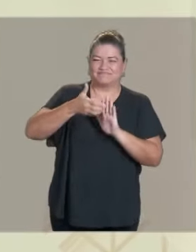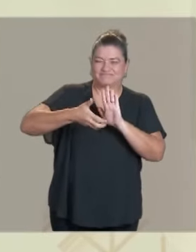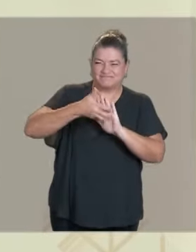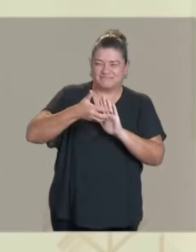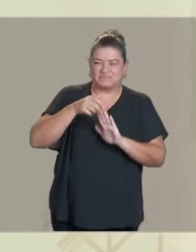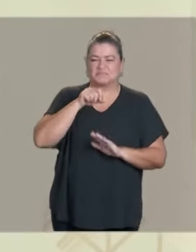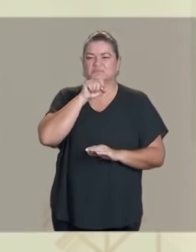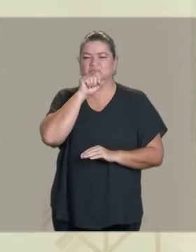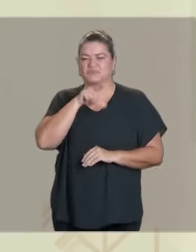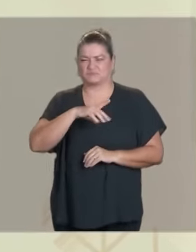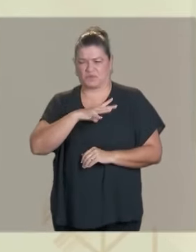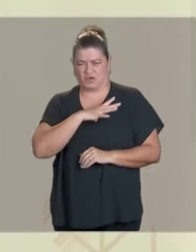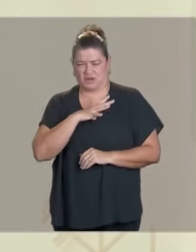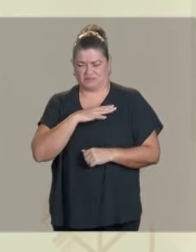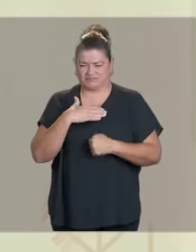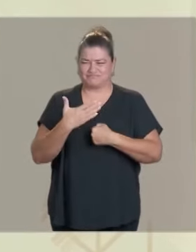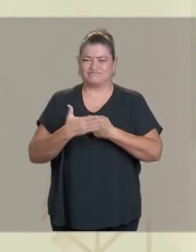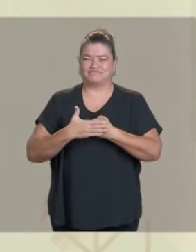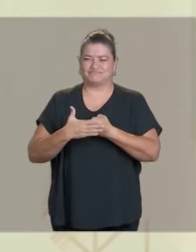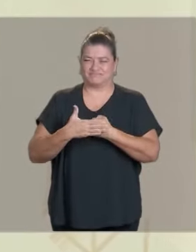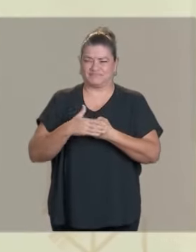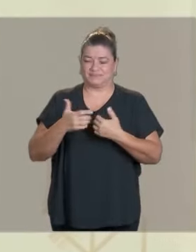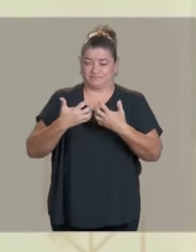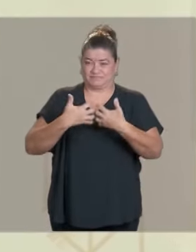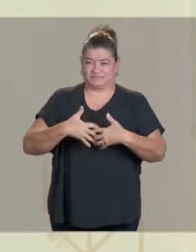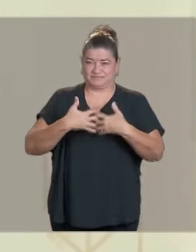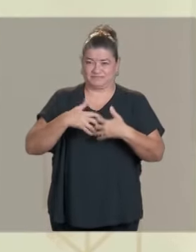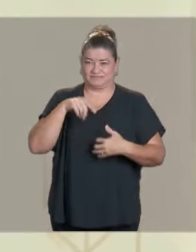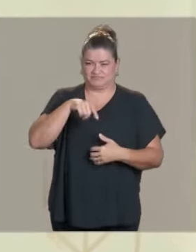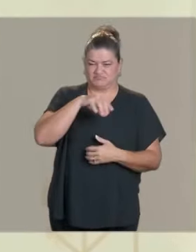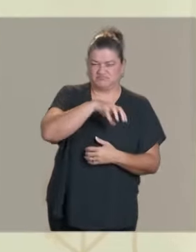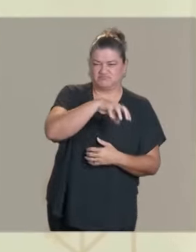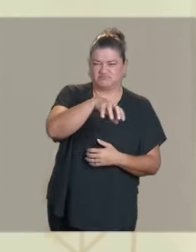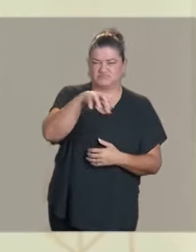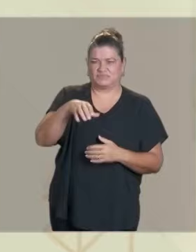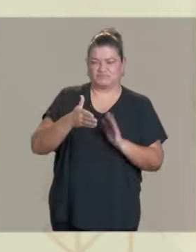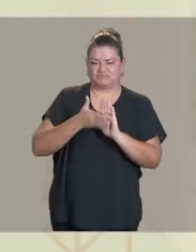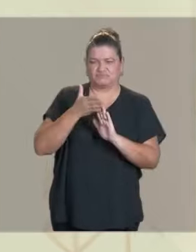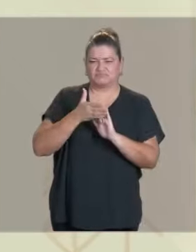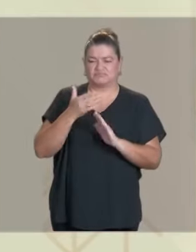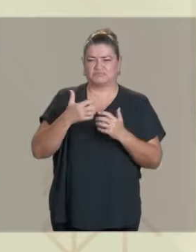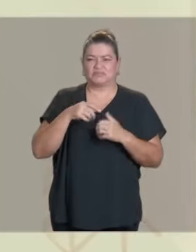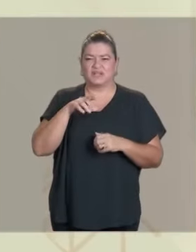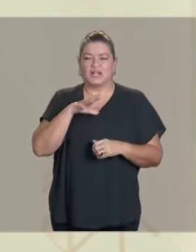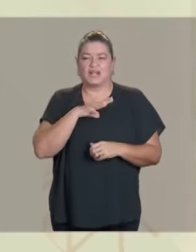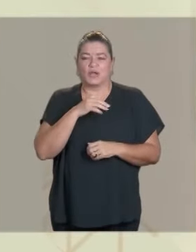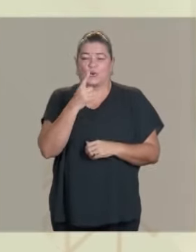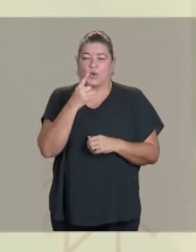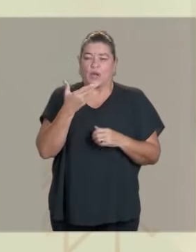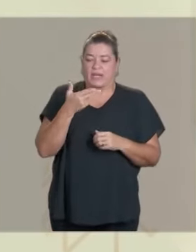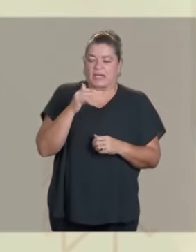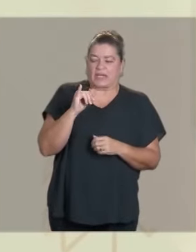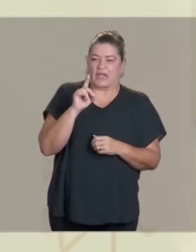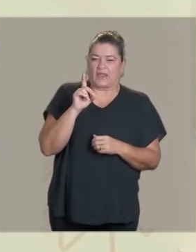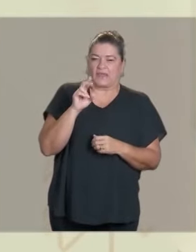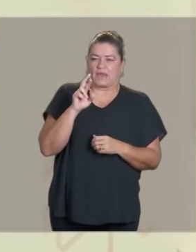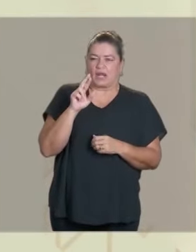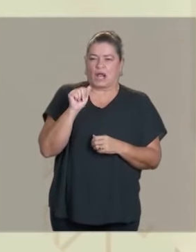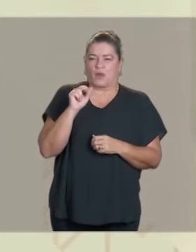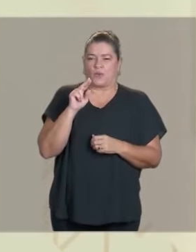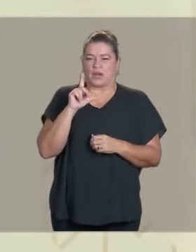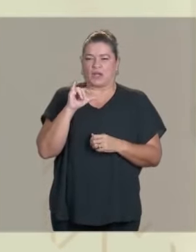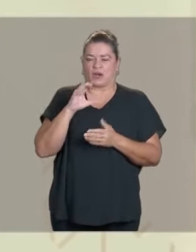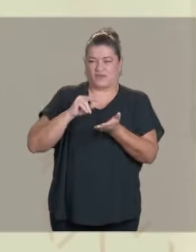parques industriales, uno de ellos por cierto de hidrógeno verde. Nosotros vamos a desarrollar otros 10